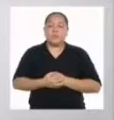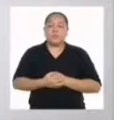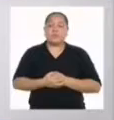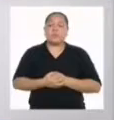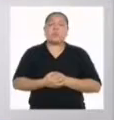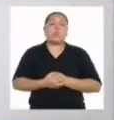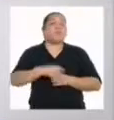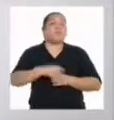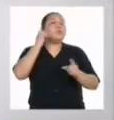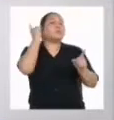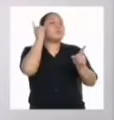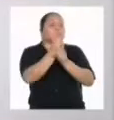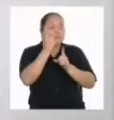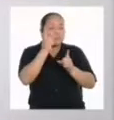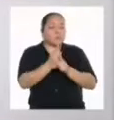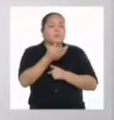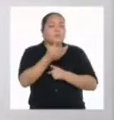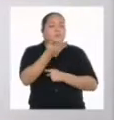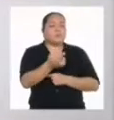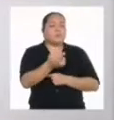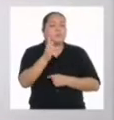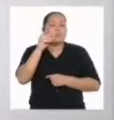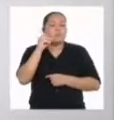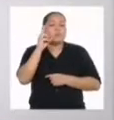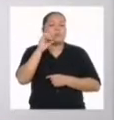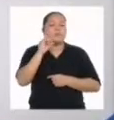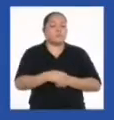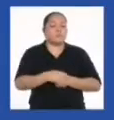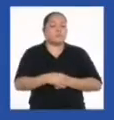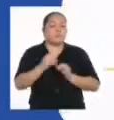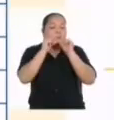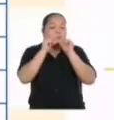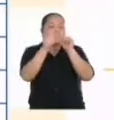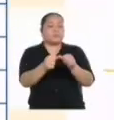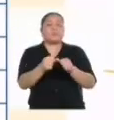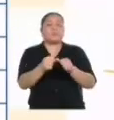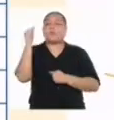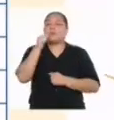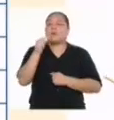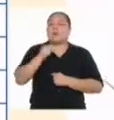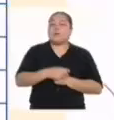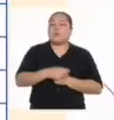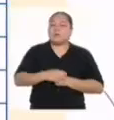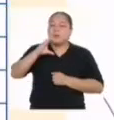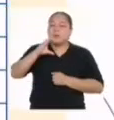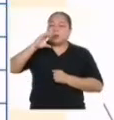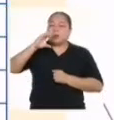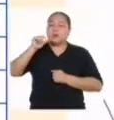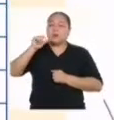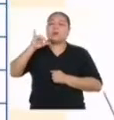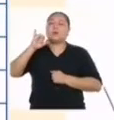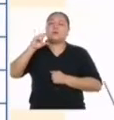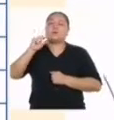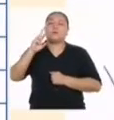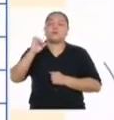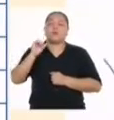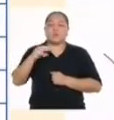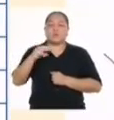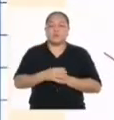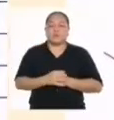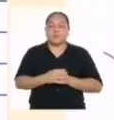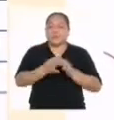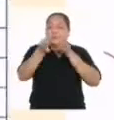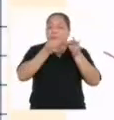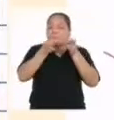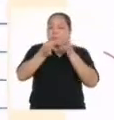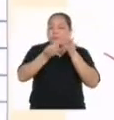De acuerdo contigo, Rodrigo ¡Continuemos! ¿El caligrama describe mi pasatiempo favorito con creatividad y